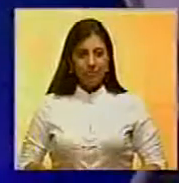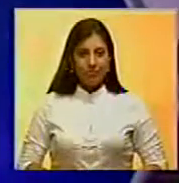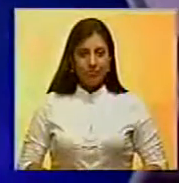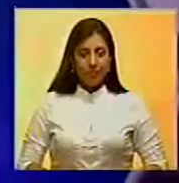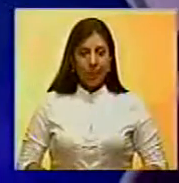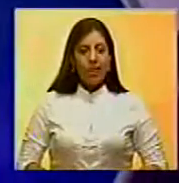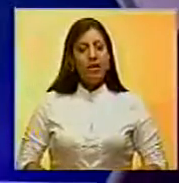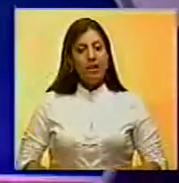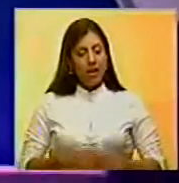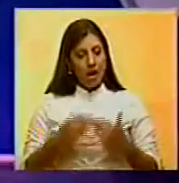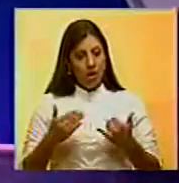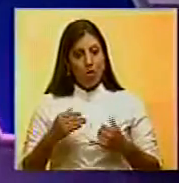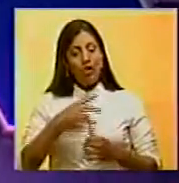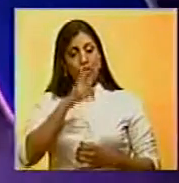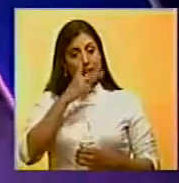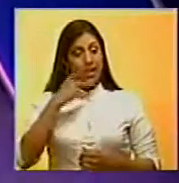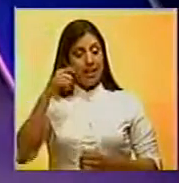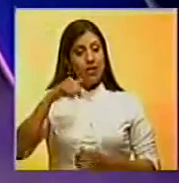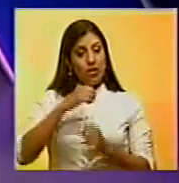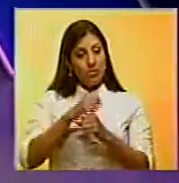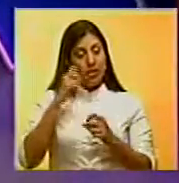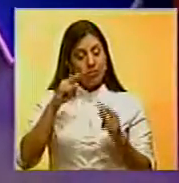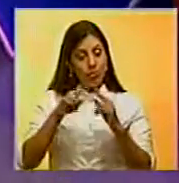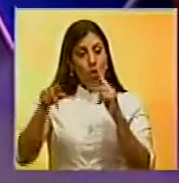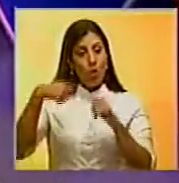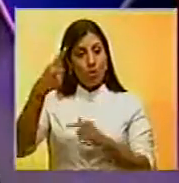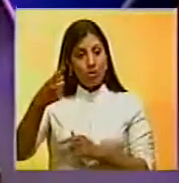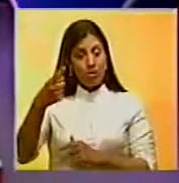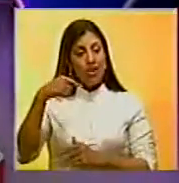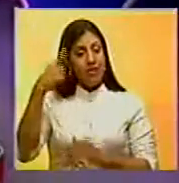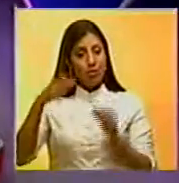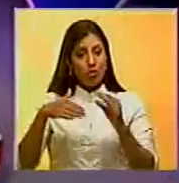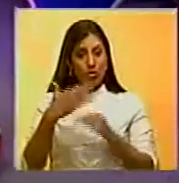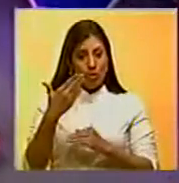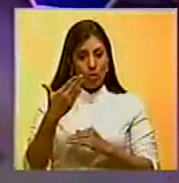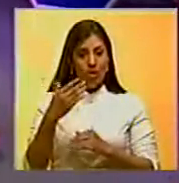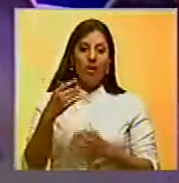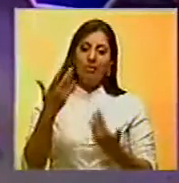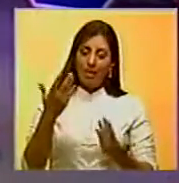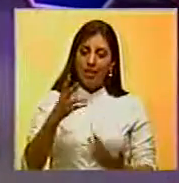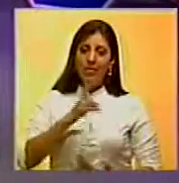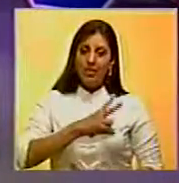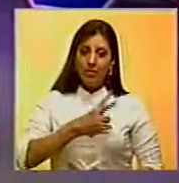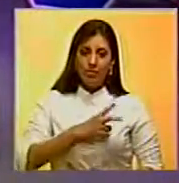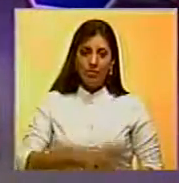Y así llegamos al final, su cariolis cuadros, y los espero en una próxima emisión de Estrenos y Estrellas por su noticiero, Venevisión. ¡Gracias!